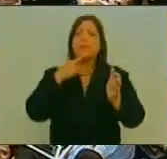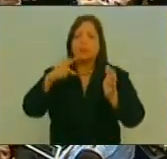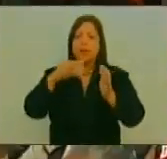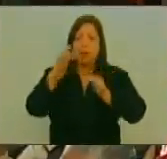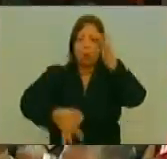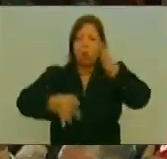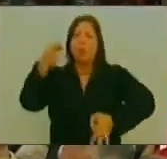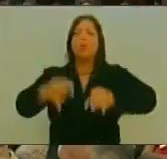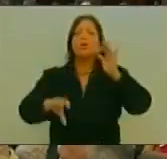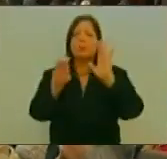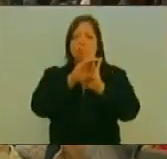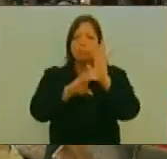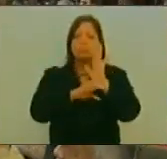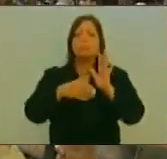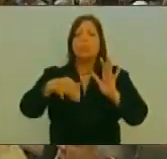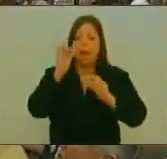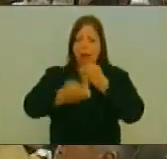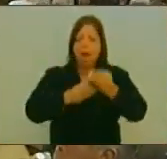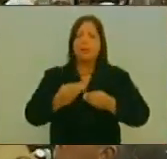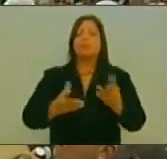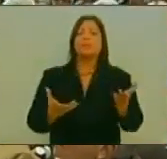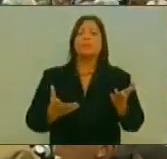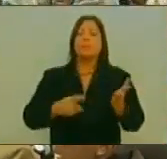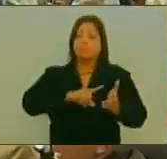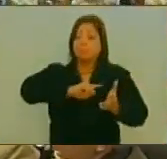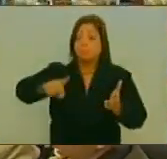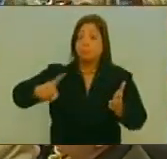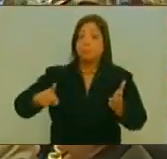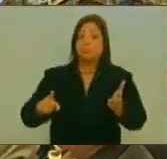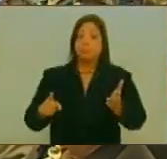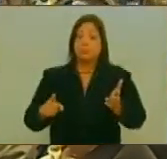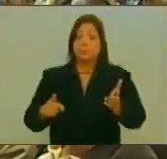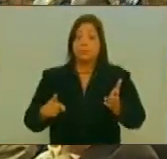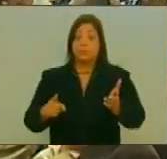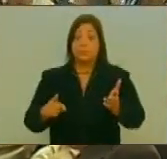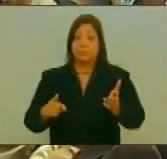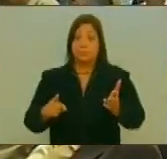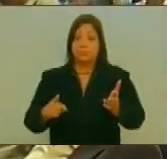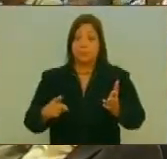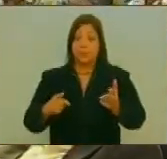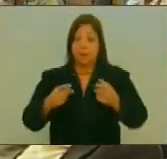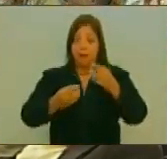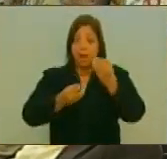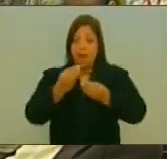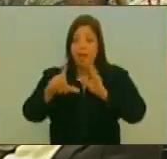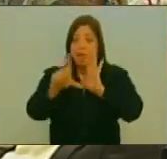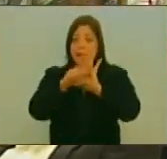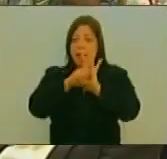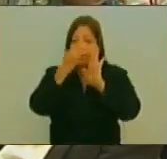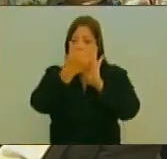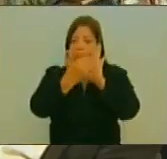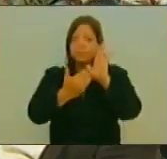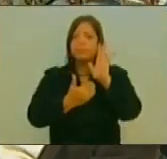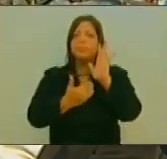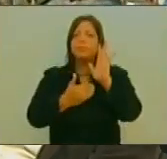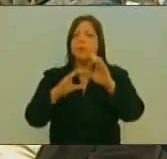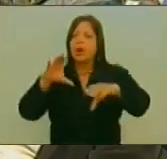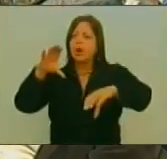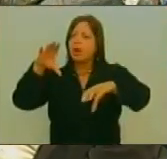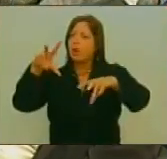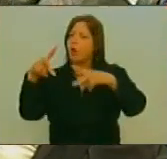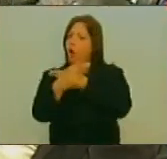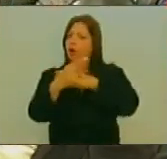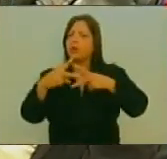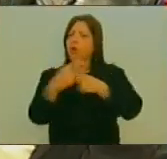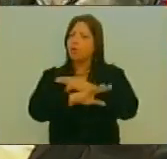Jurídico De nuestro País Y generemos Creemos Los instrumentos Legales Que pongan Coto A esa situación